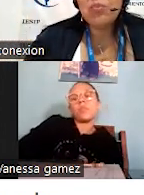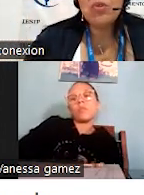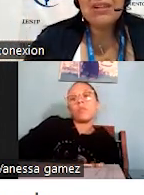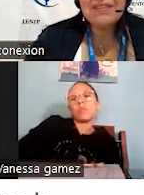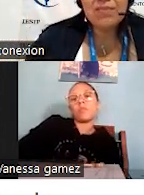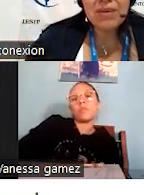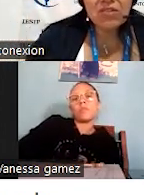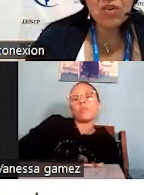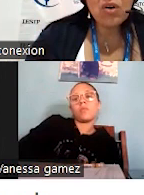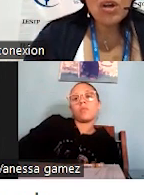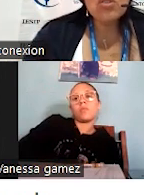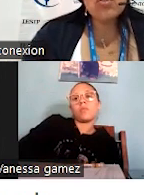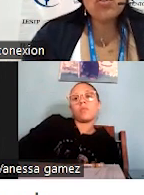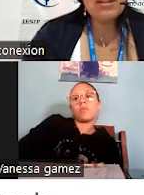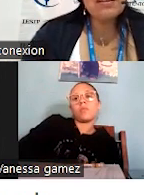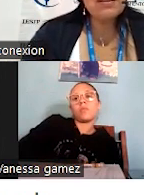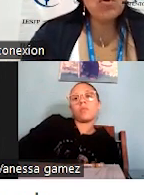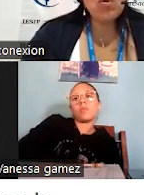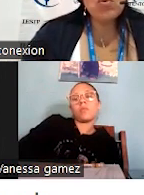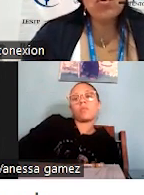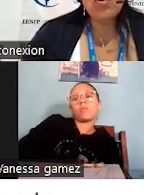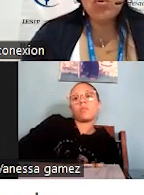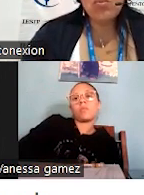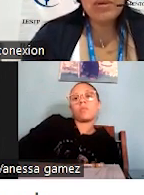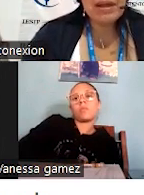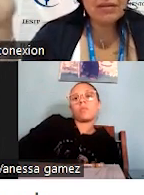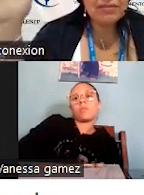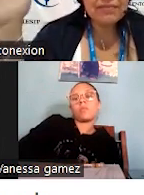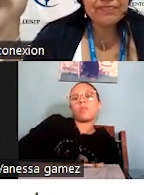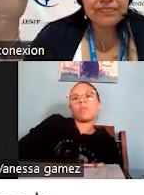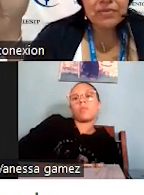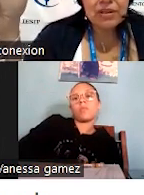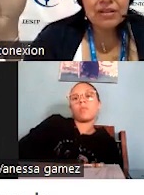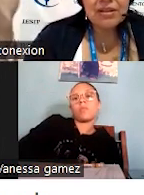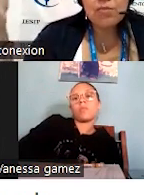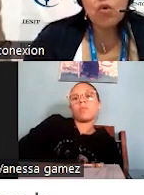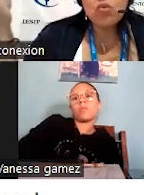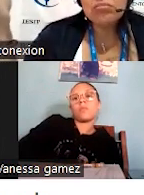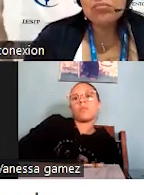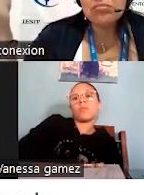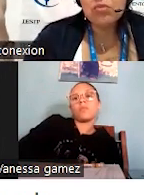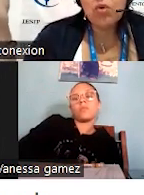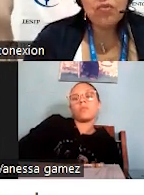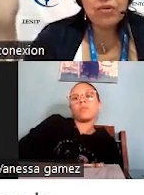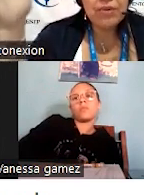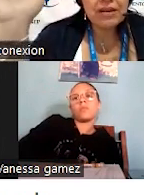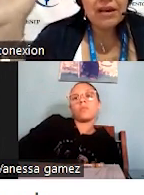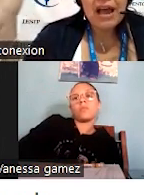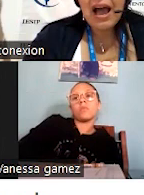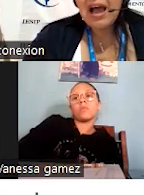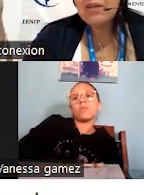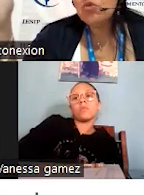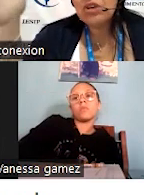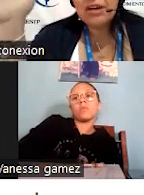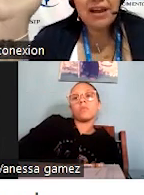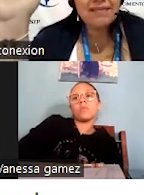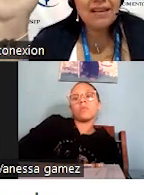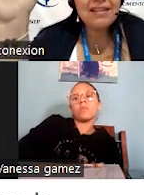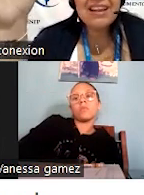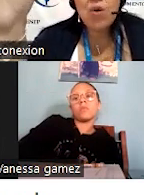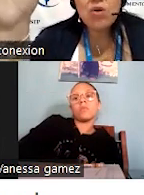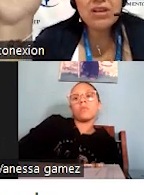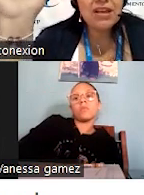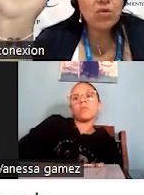aquí nosotros por el servicio, nosotros le tenemos un break, le tenemos un coffee break. Ay, muchas